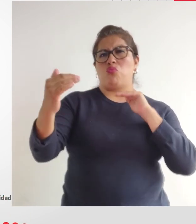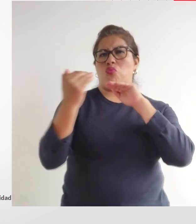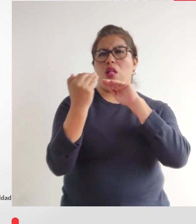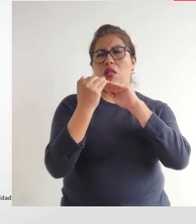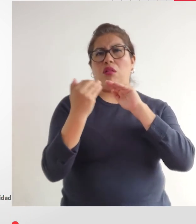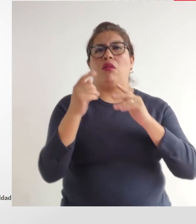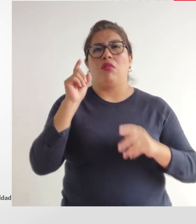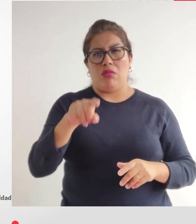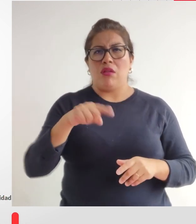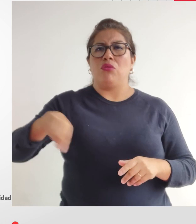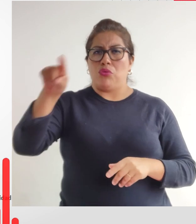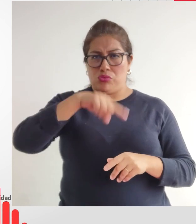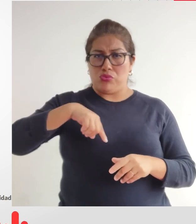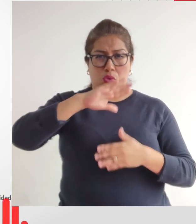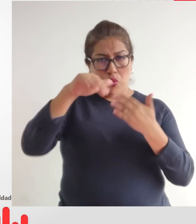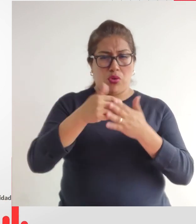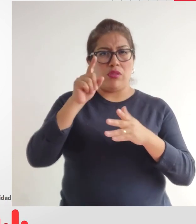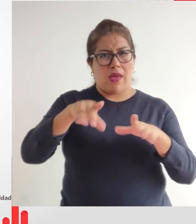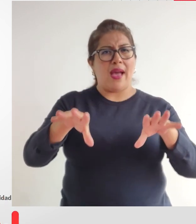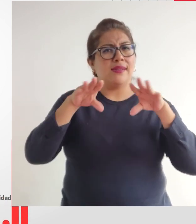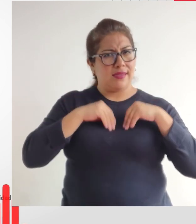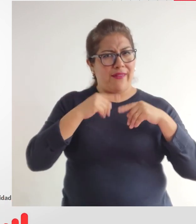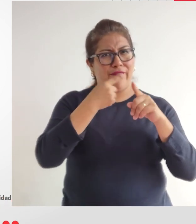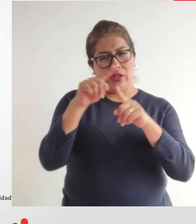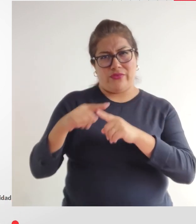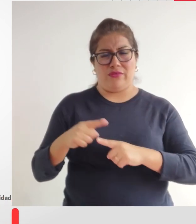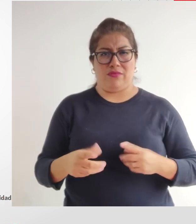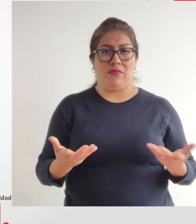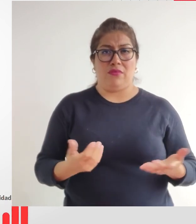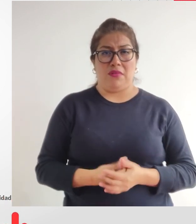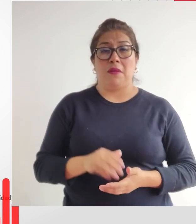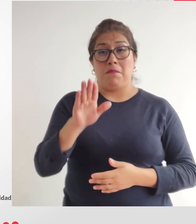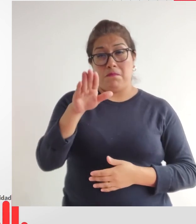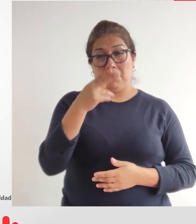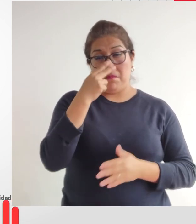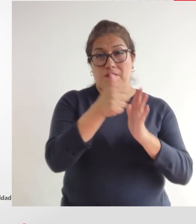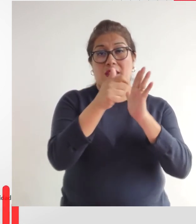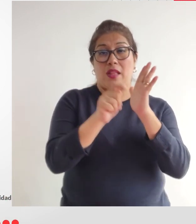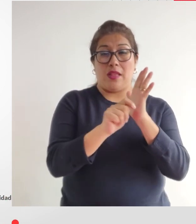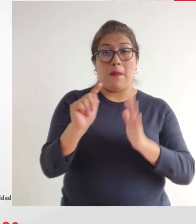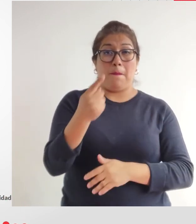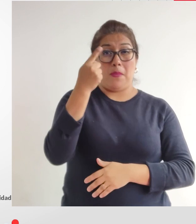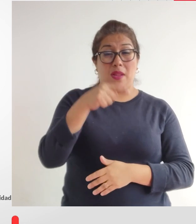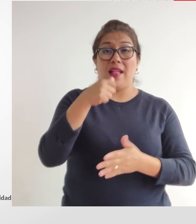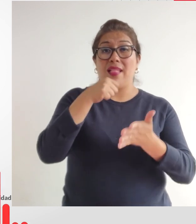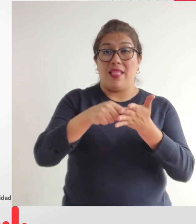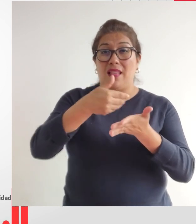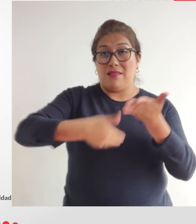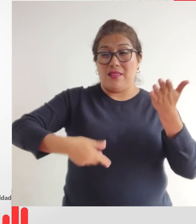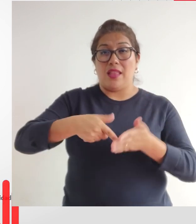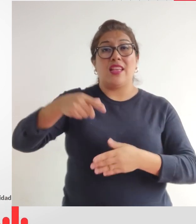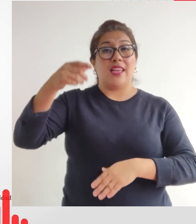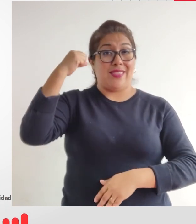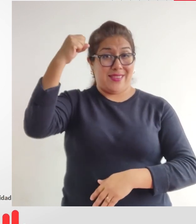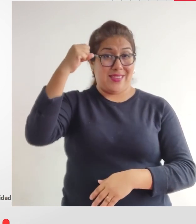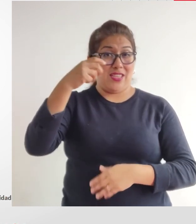y tenemos que aceptar la diversidad miren ustedes el primer artículo de la carta universal sobre